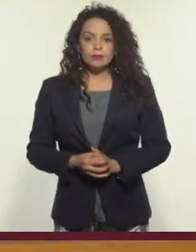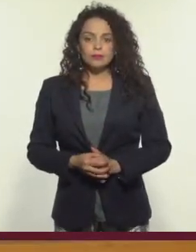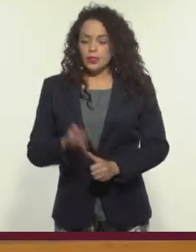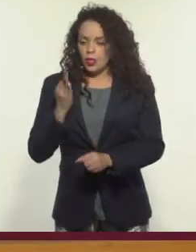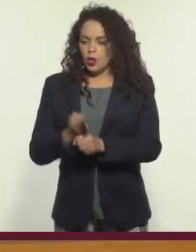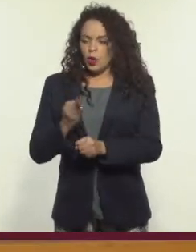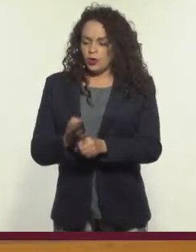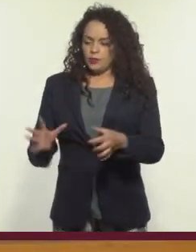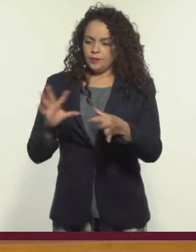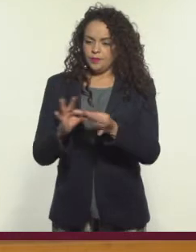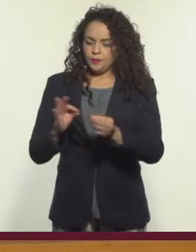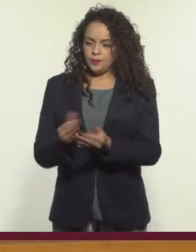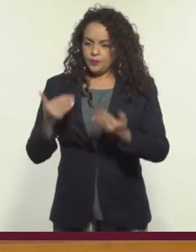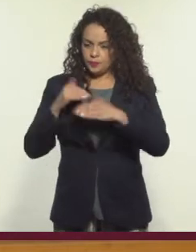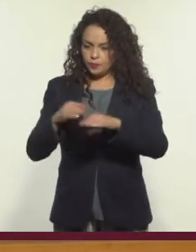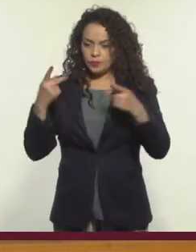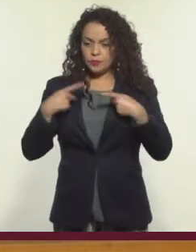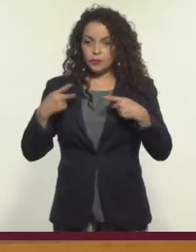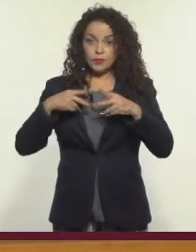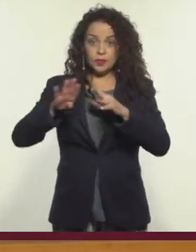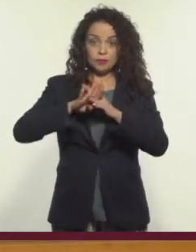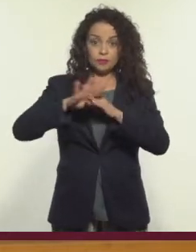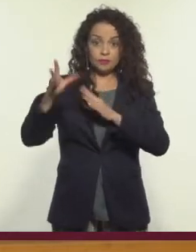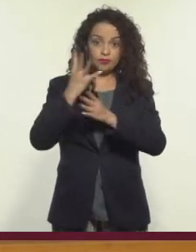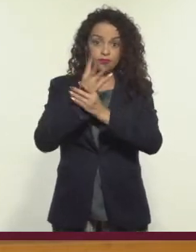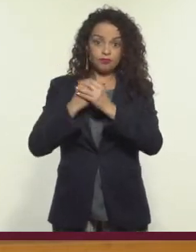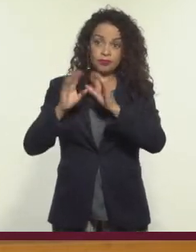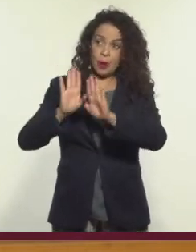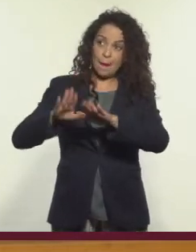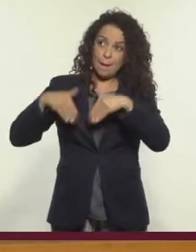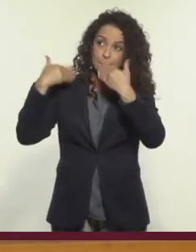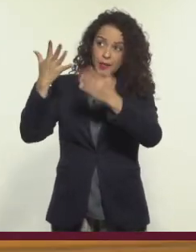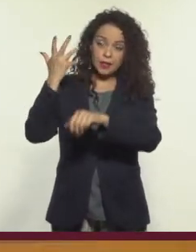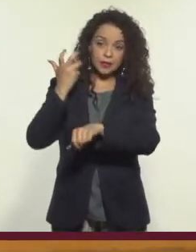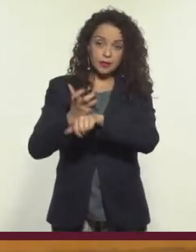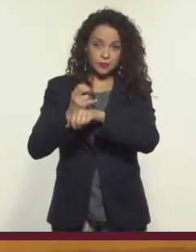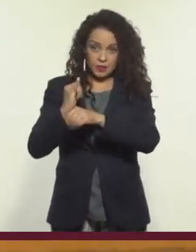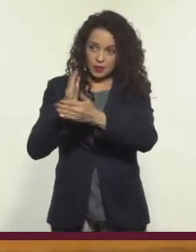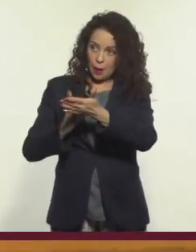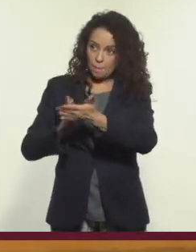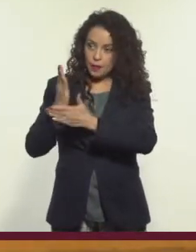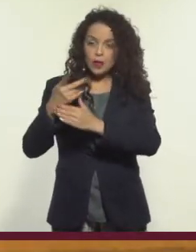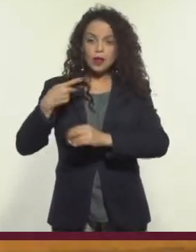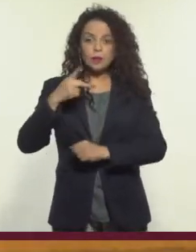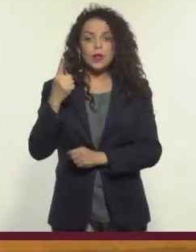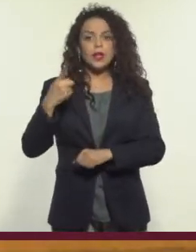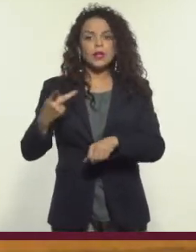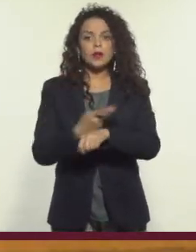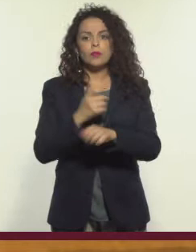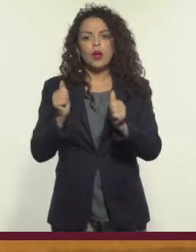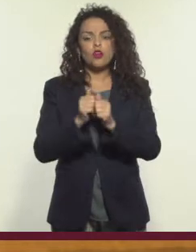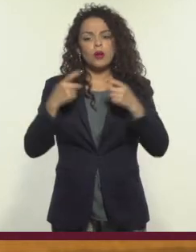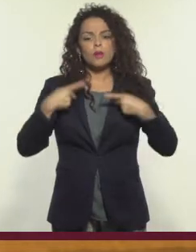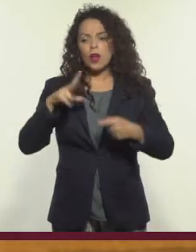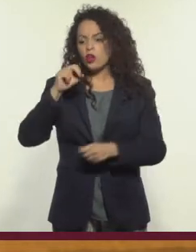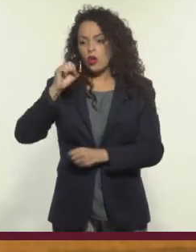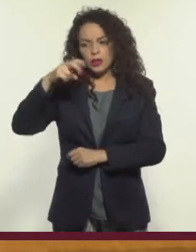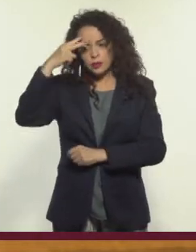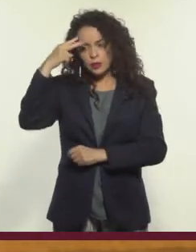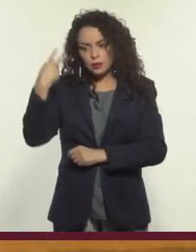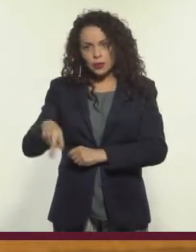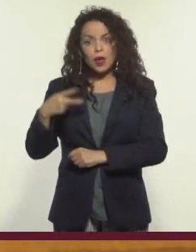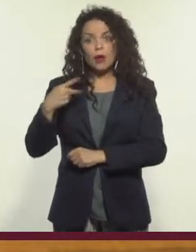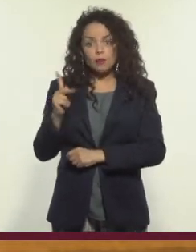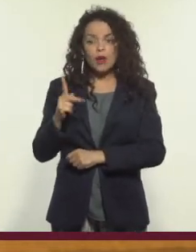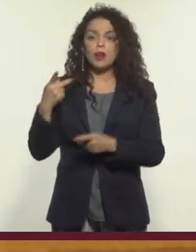Y ahorita hablamos mucho de nuestros paisanos que logran cruzar la frontera. Pero, ¿qué pasa con las personas que no son mexicanas, pero